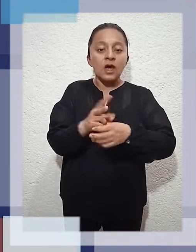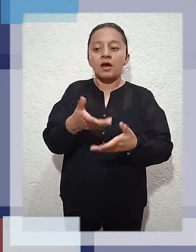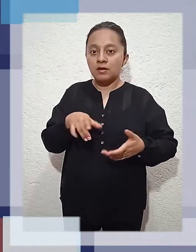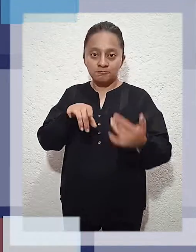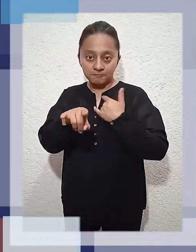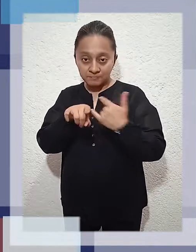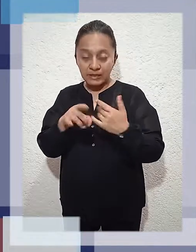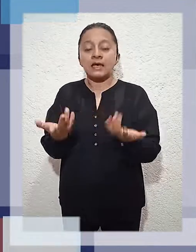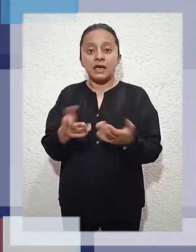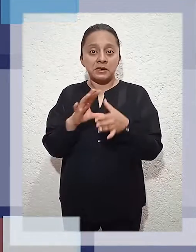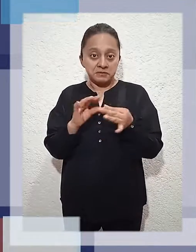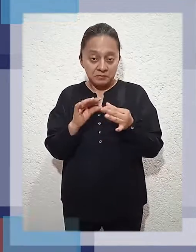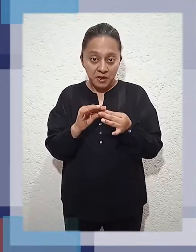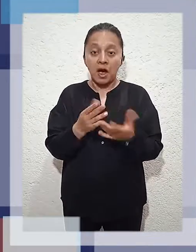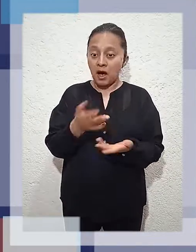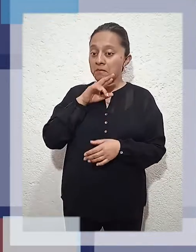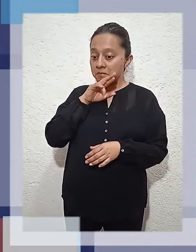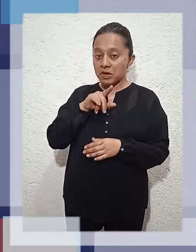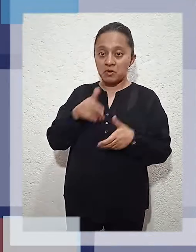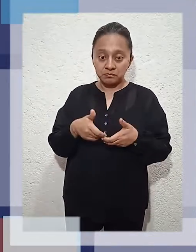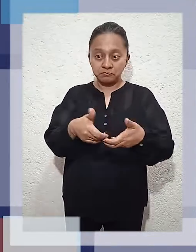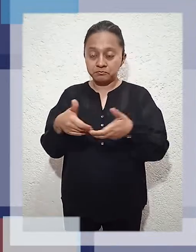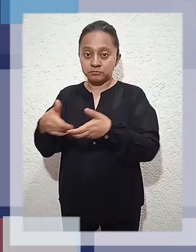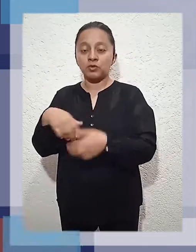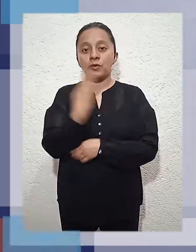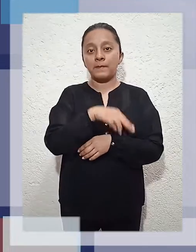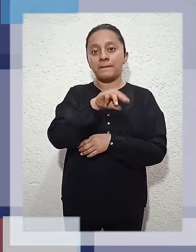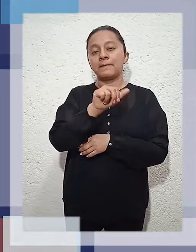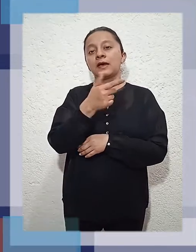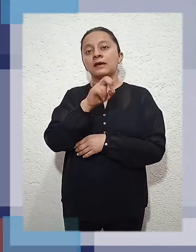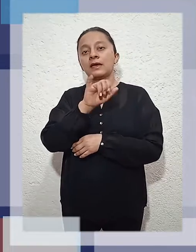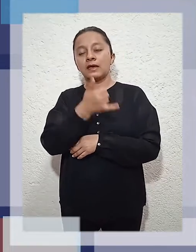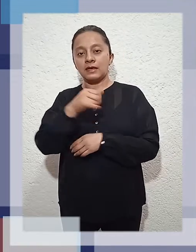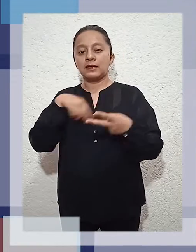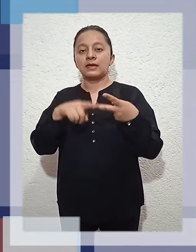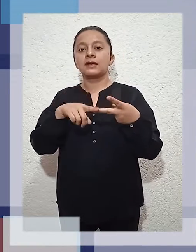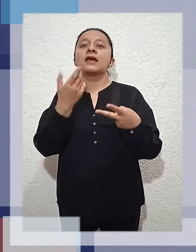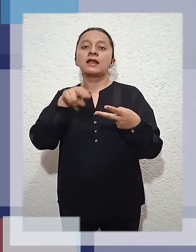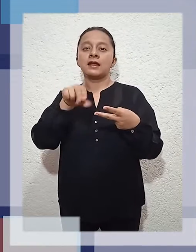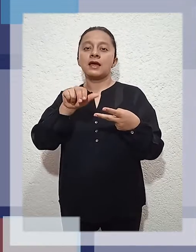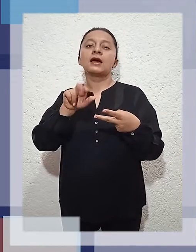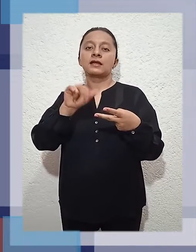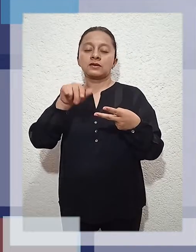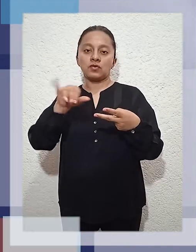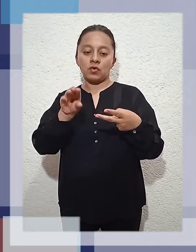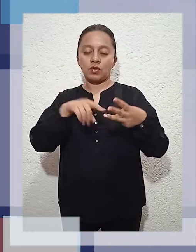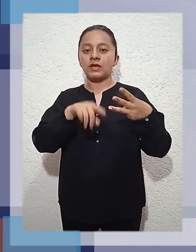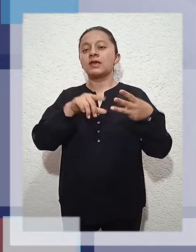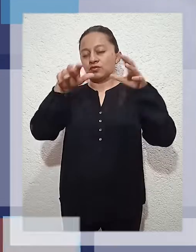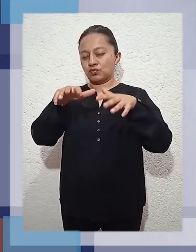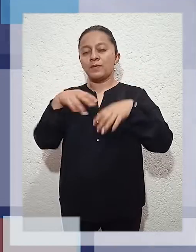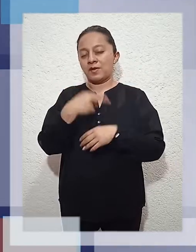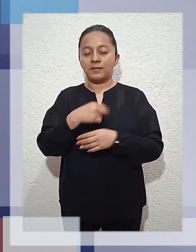que constató la urbanización y mejoramiento de las calles Maguey, Naranjo y Lluvia. Durante la entrega de obra, el secretario de Desarrollo Social,